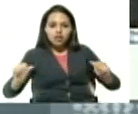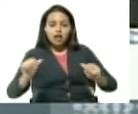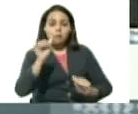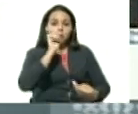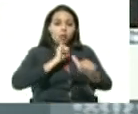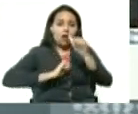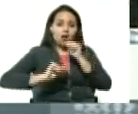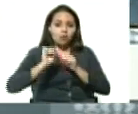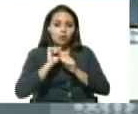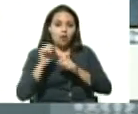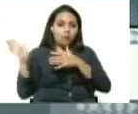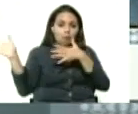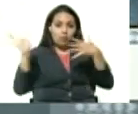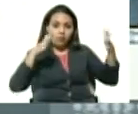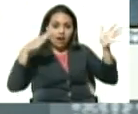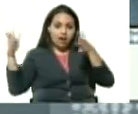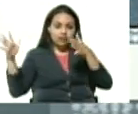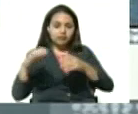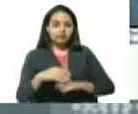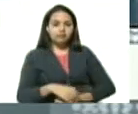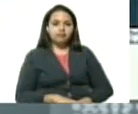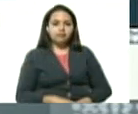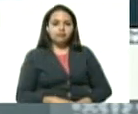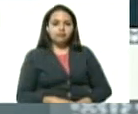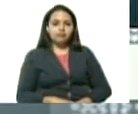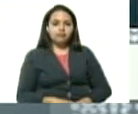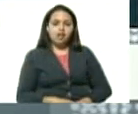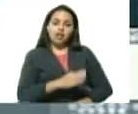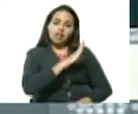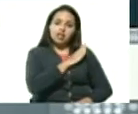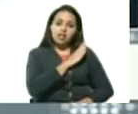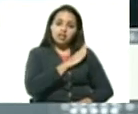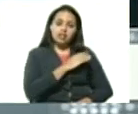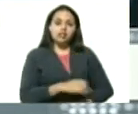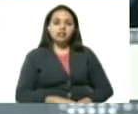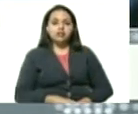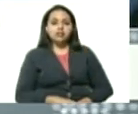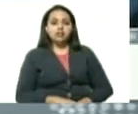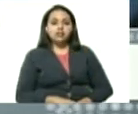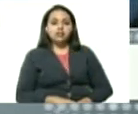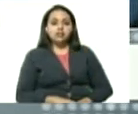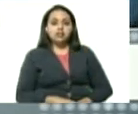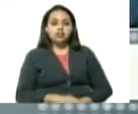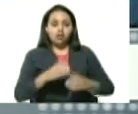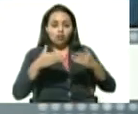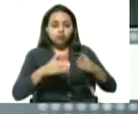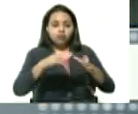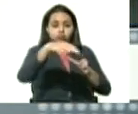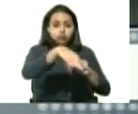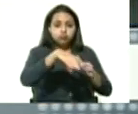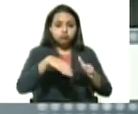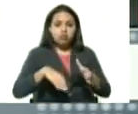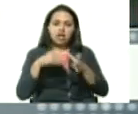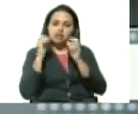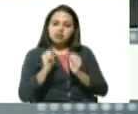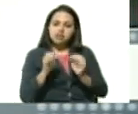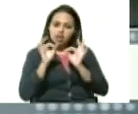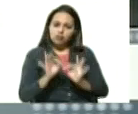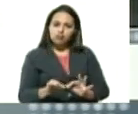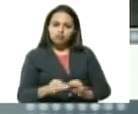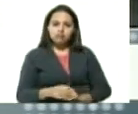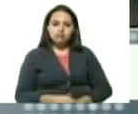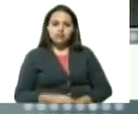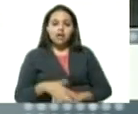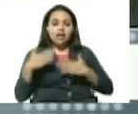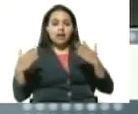agua por aire y tenga el transporte de carga asegurado asegurado la